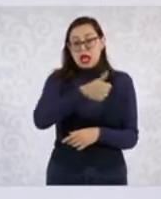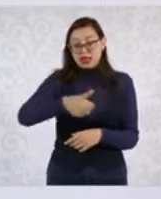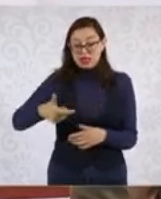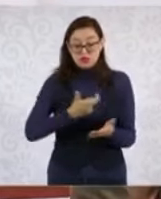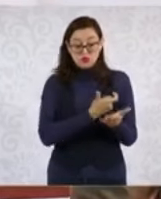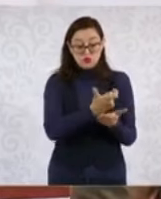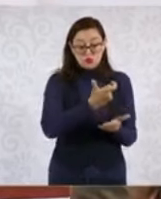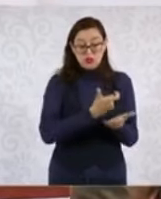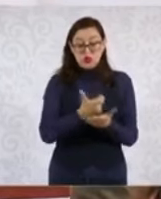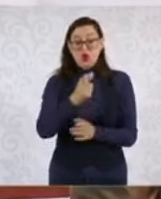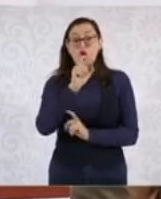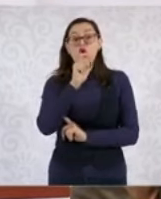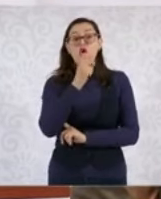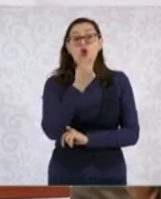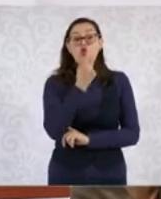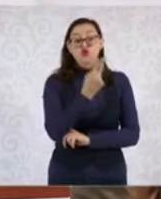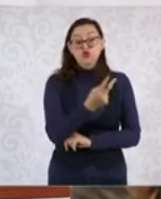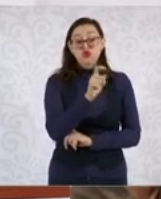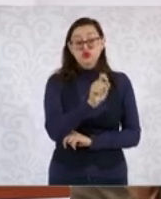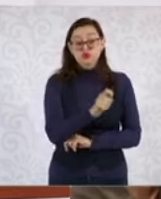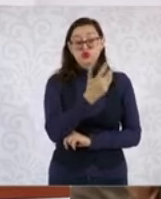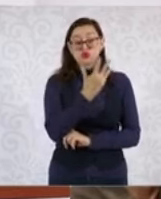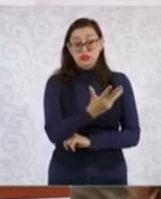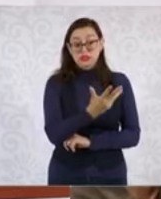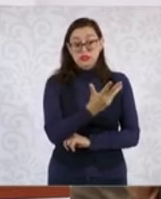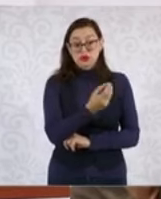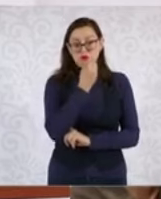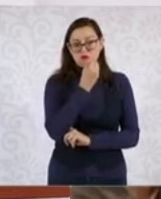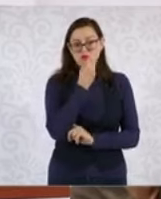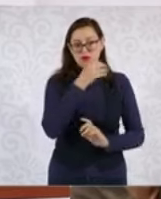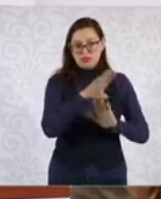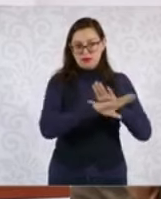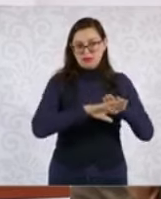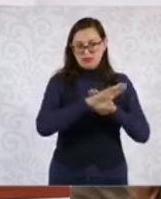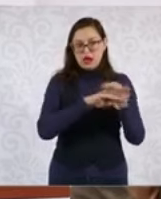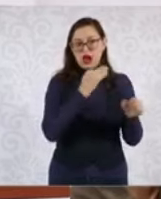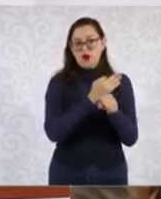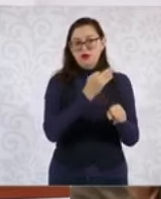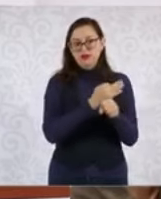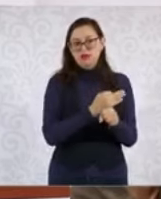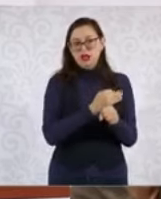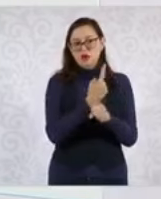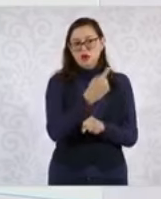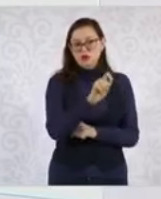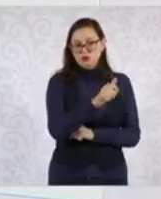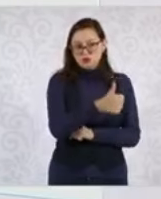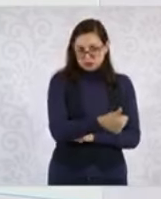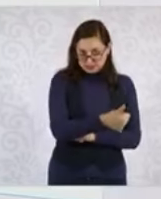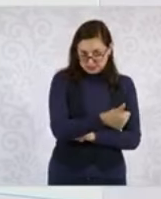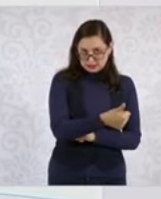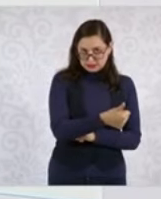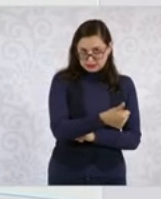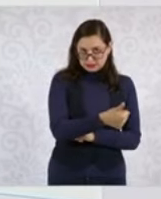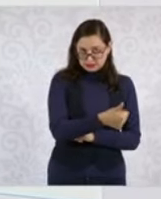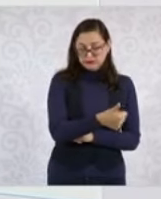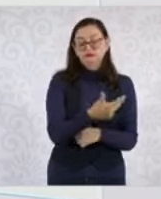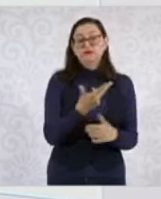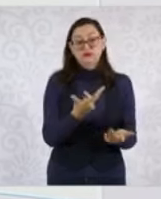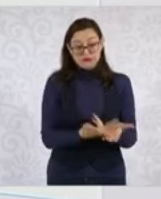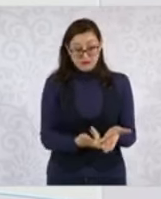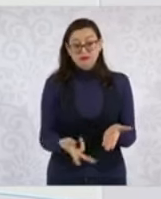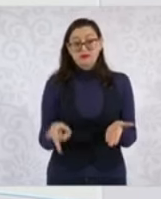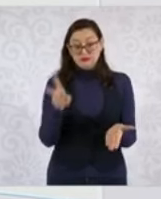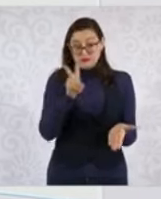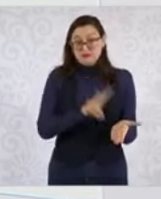En este momento está en 1.6 canastas básicas. Eso significaría… Y esto lo